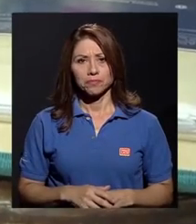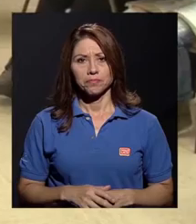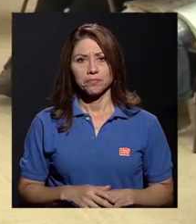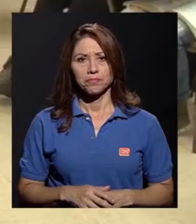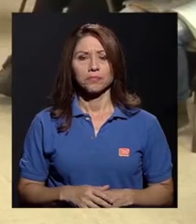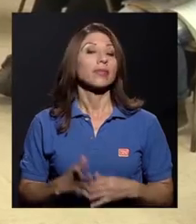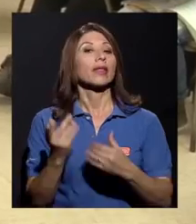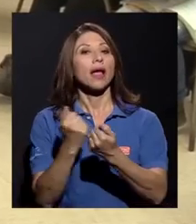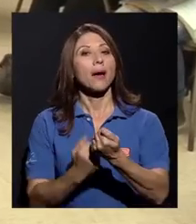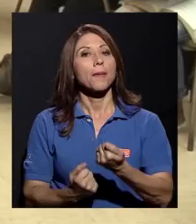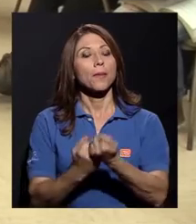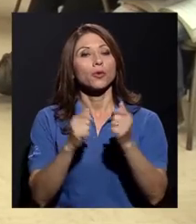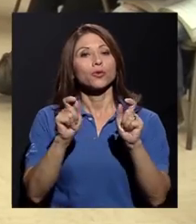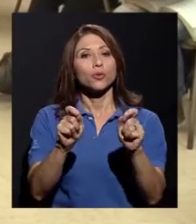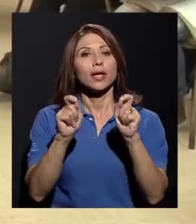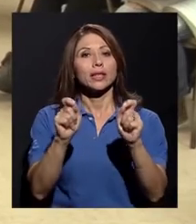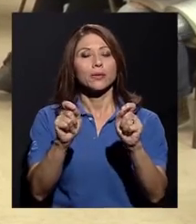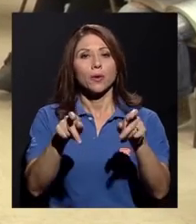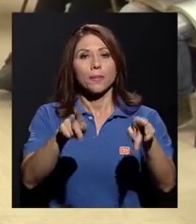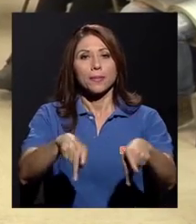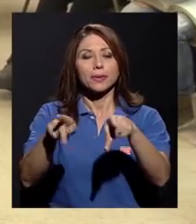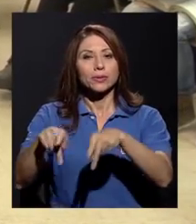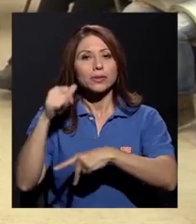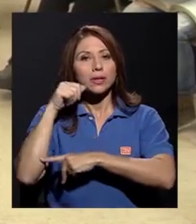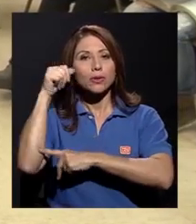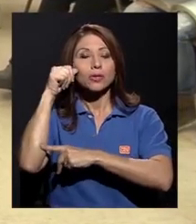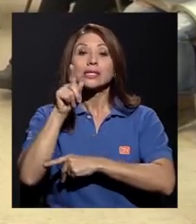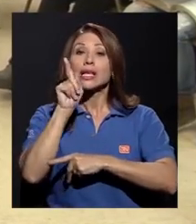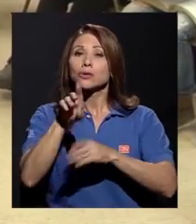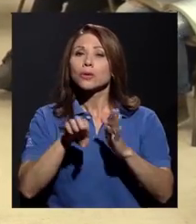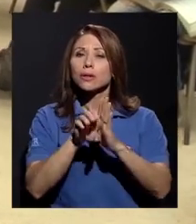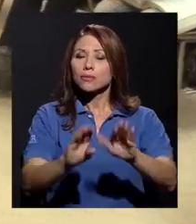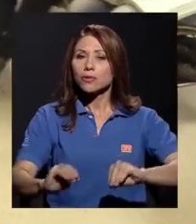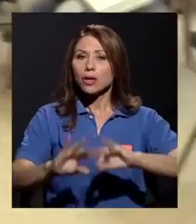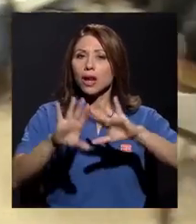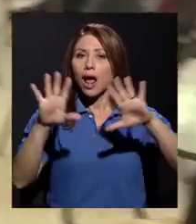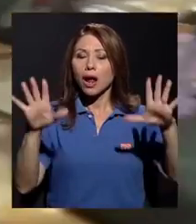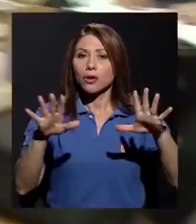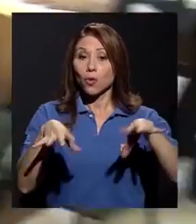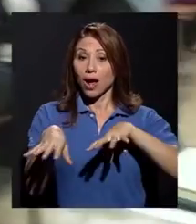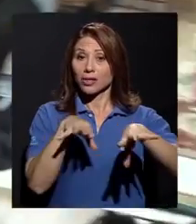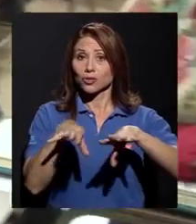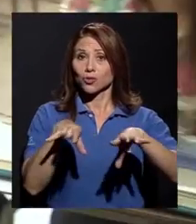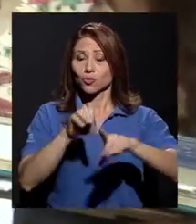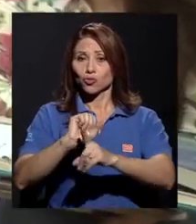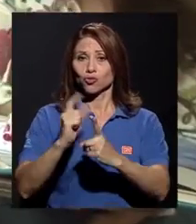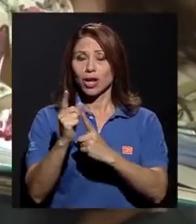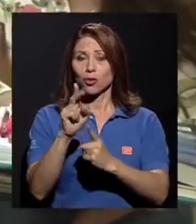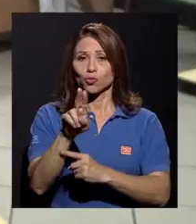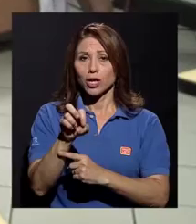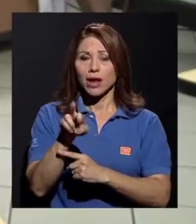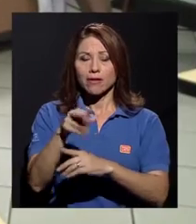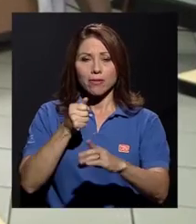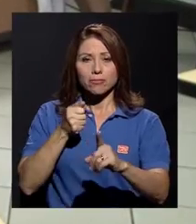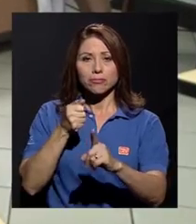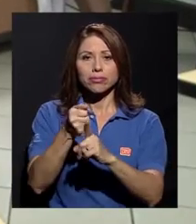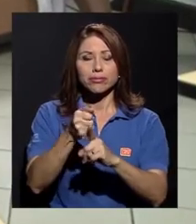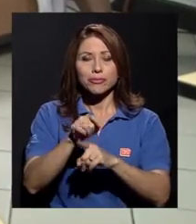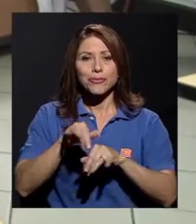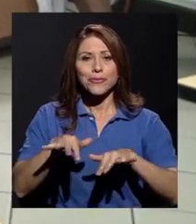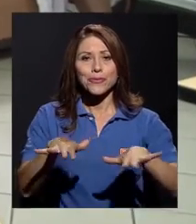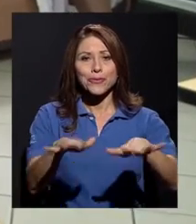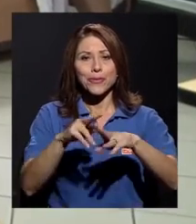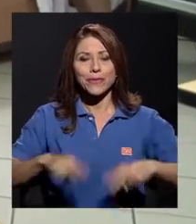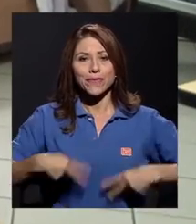El apoyo educativo a la población adulta es un claro ejemplo del impacto de la acción social de la UCR en la vida de muchos